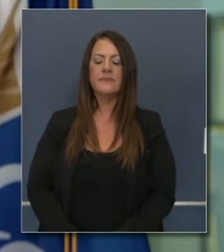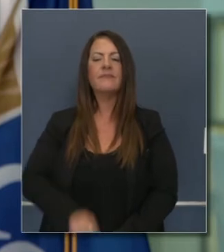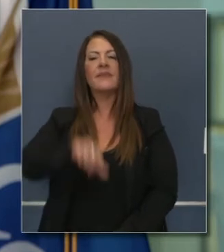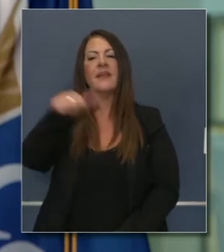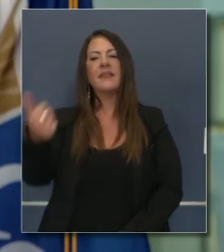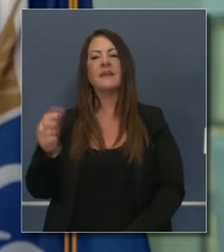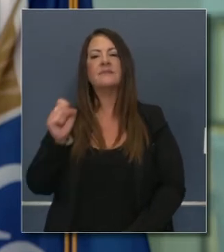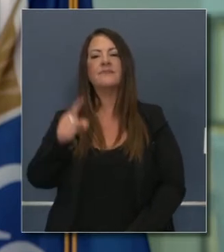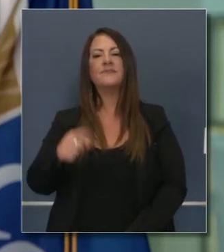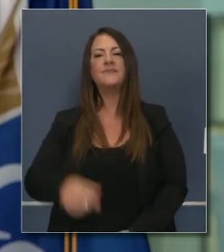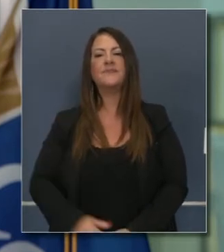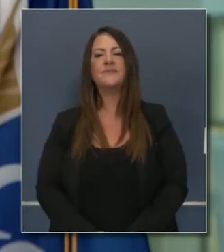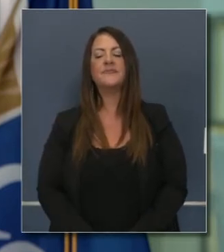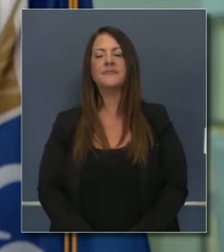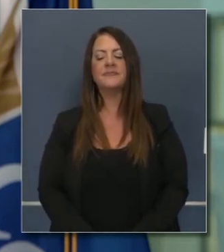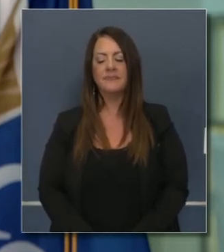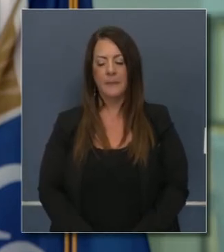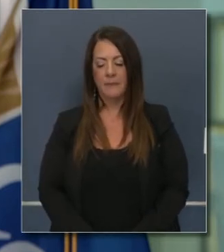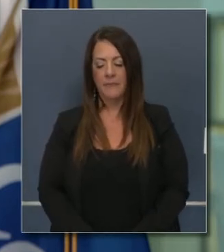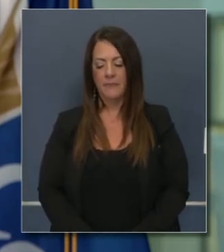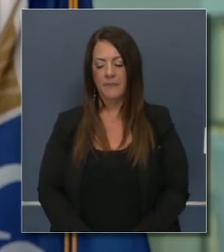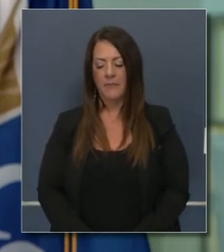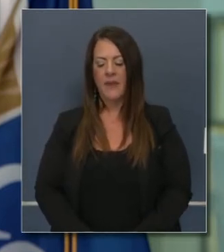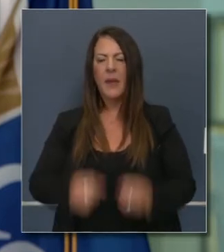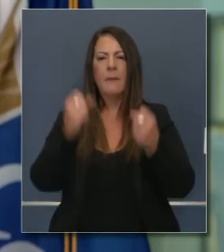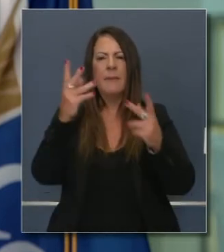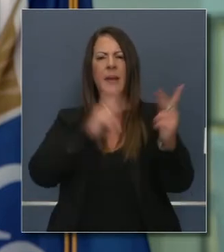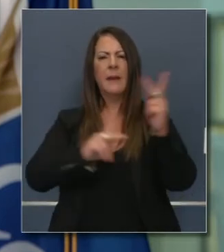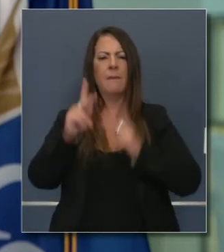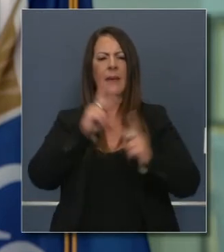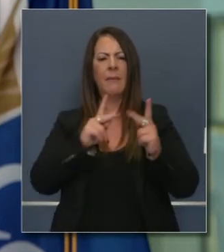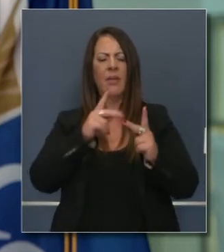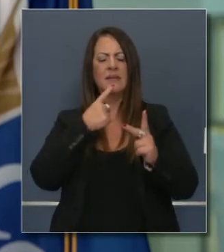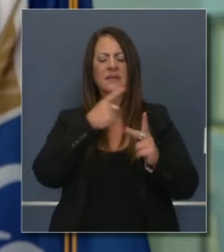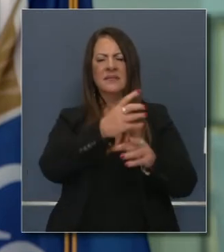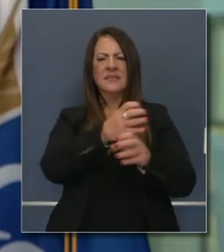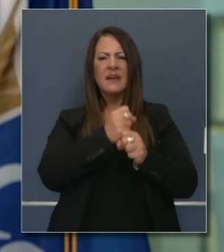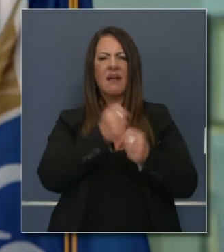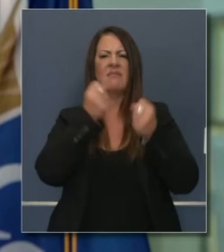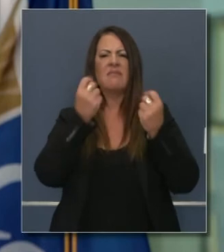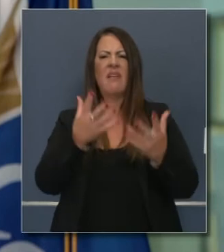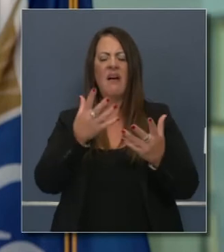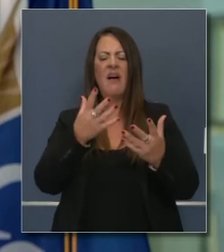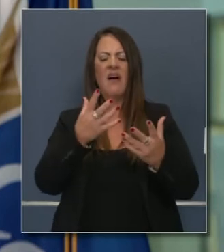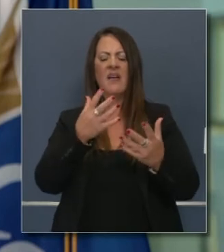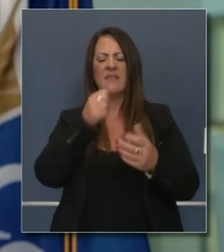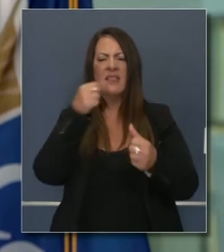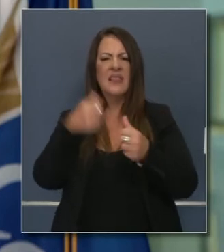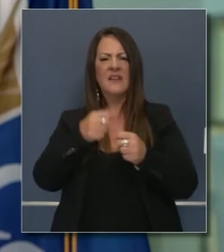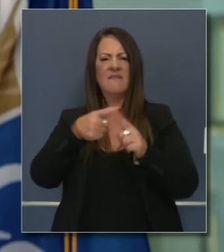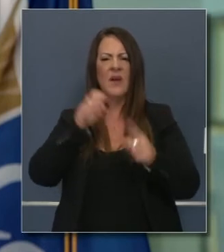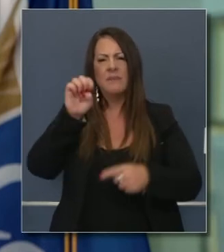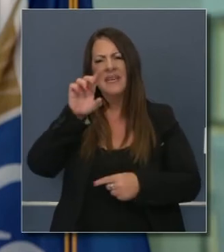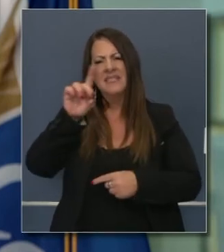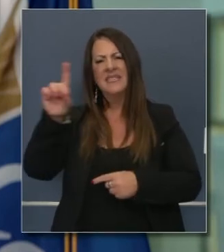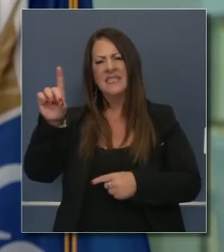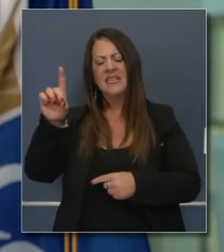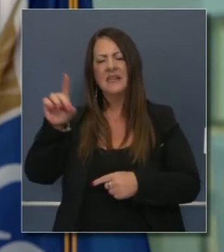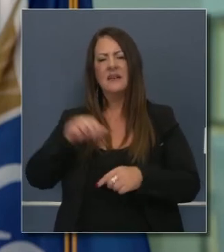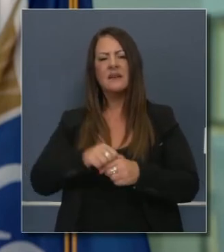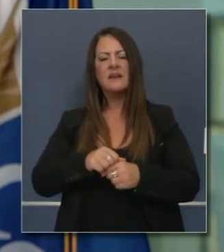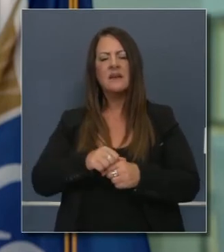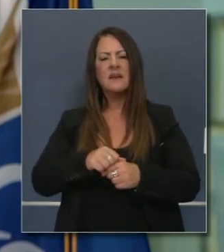Hola, gobernador. Muchos residentes dicen que están recibiendo docenas de cartas del EDD por los